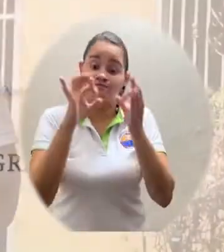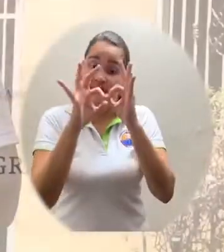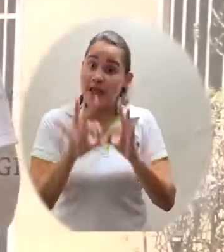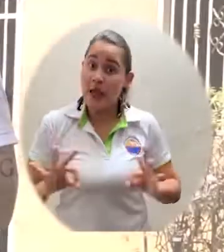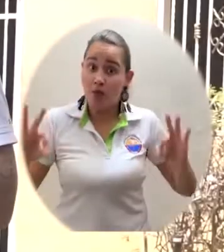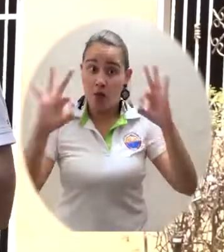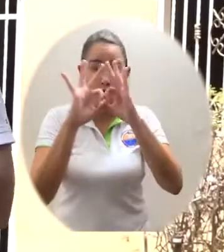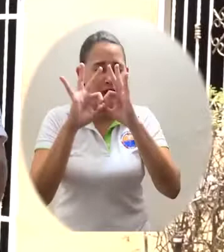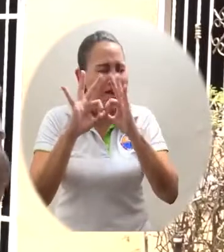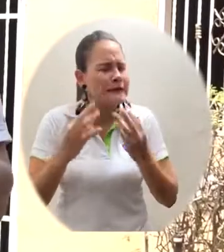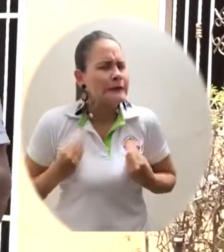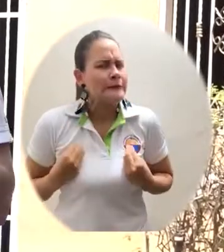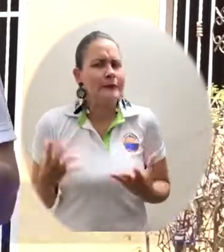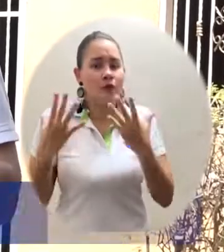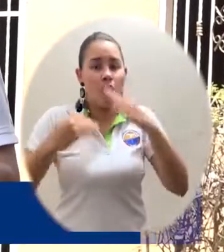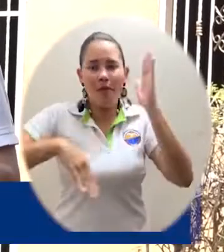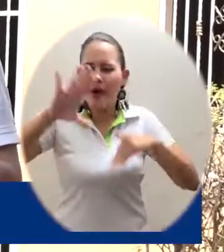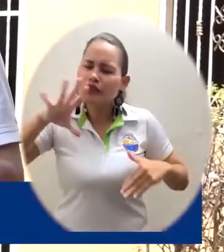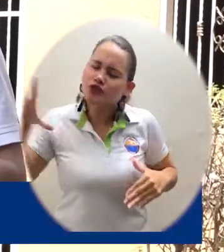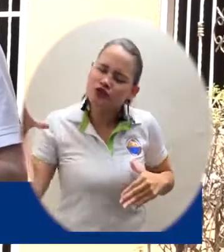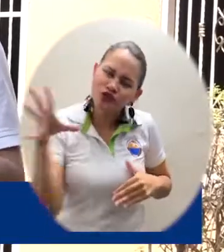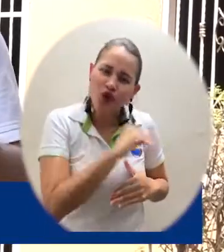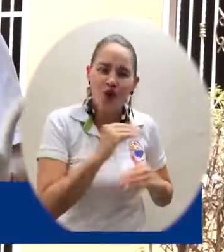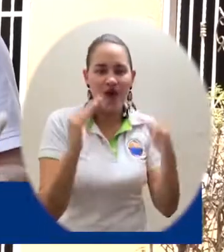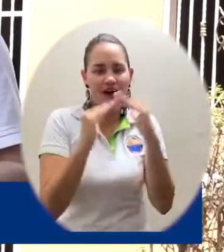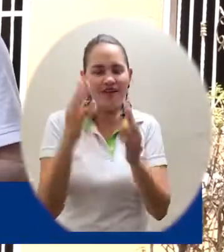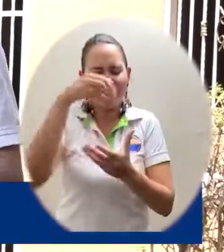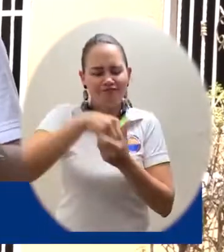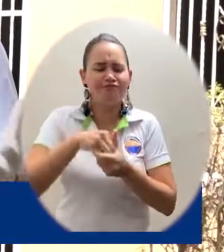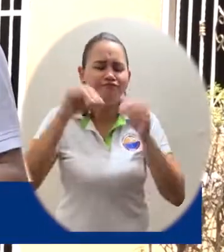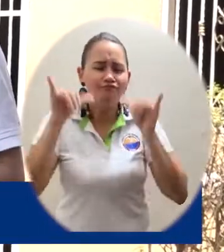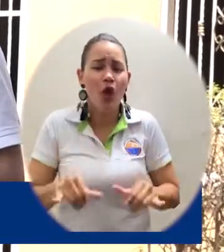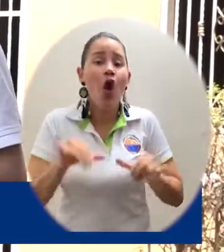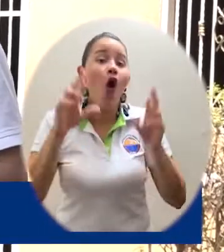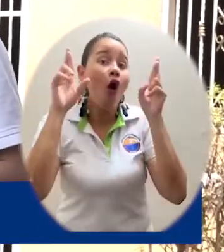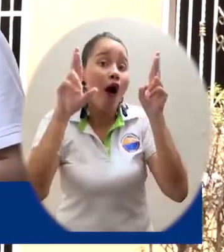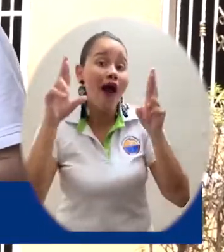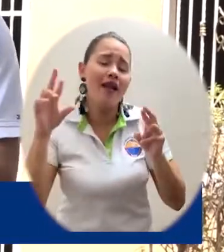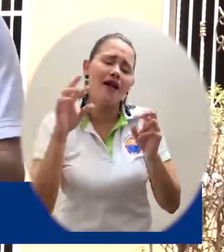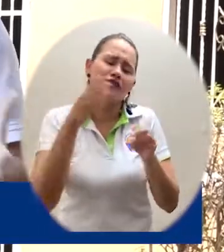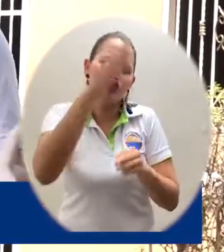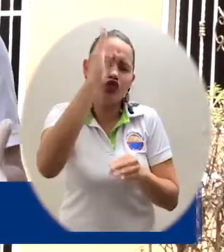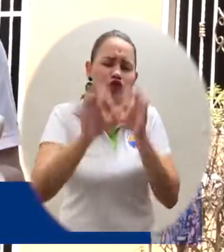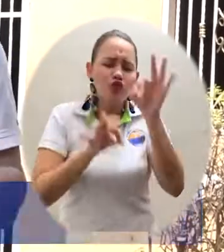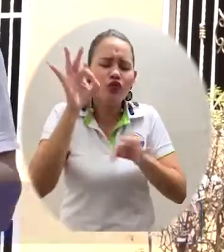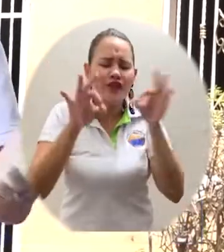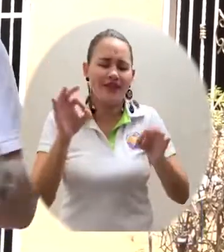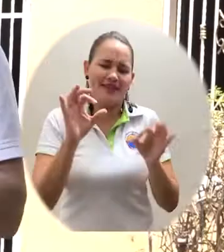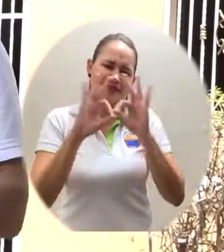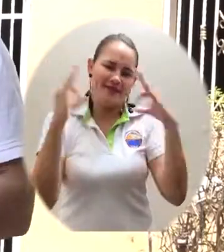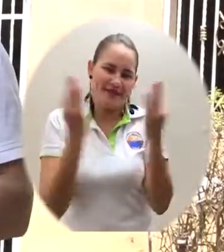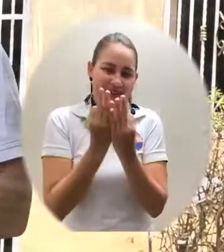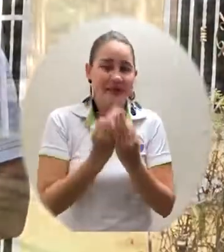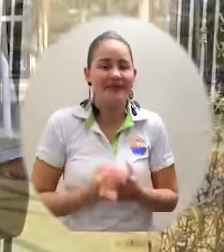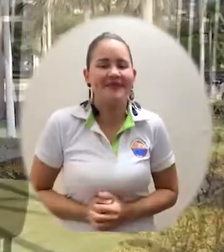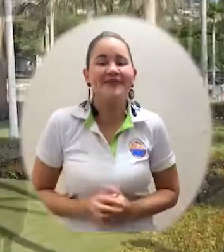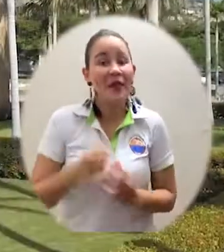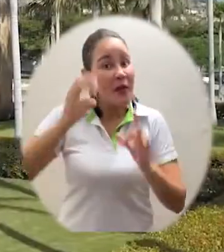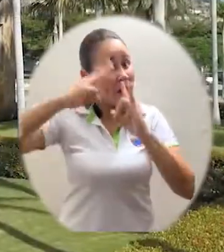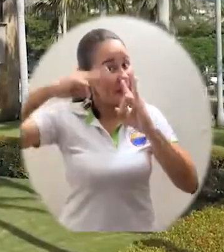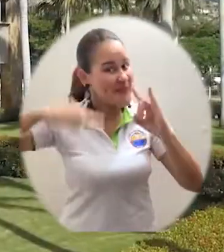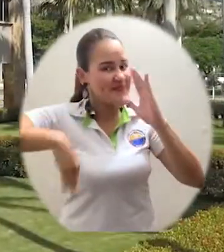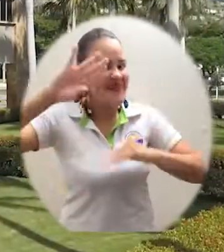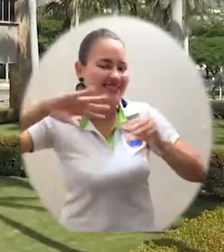Diciéndoles que nada es más importante que la vida, que se queden en casa, que nos cuidemos entre todos y que Dios cuide la salud de ellos y de toda su familia.